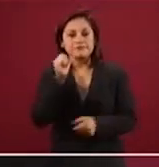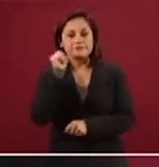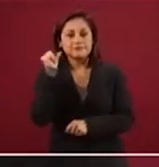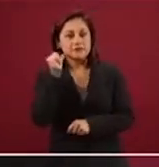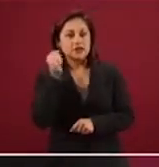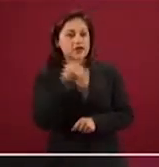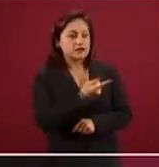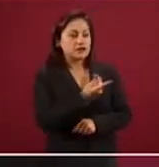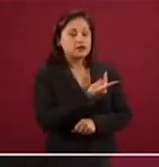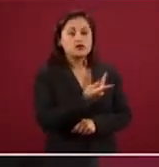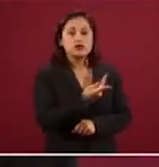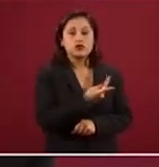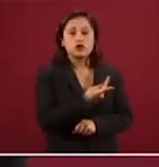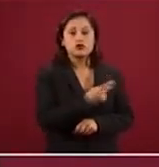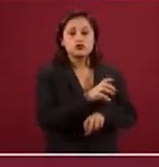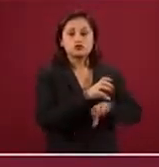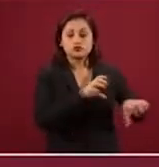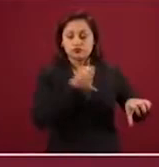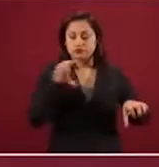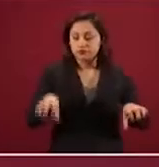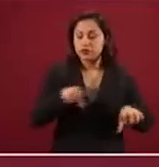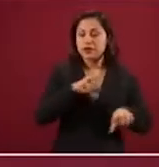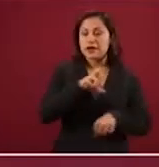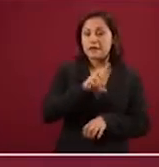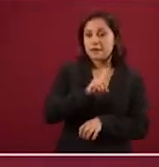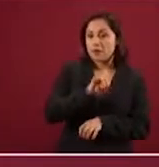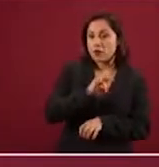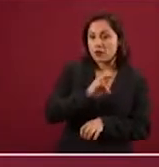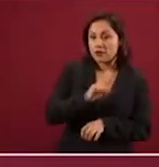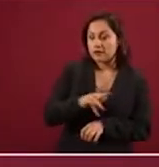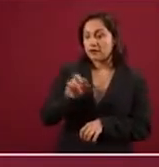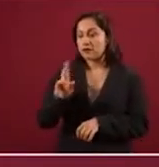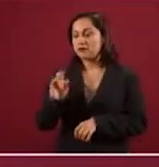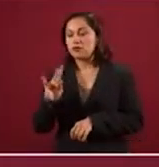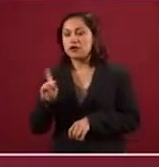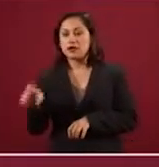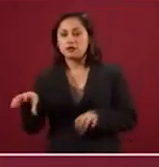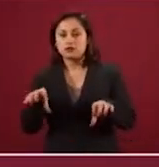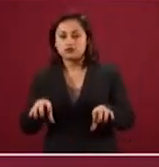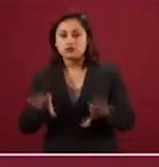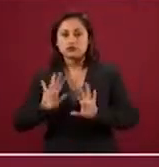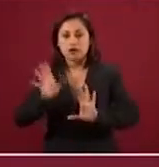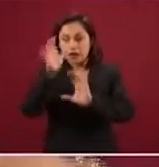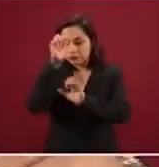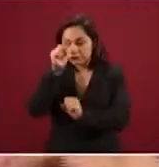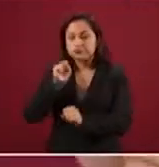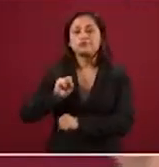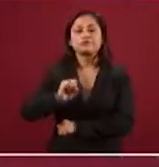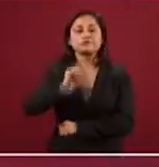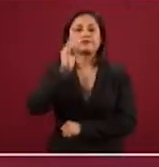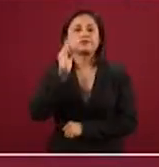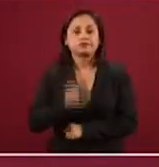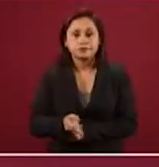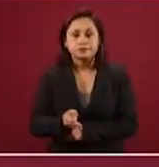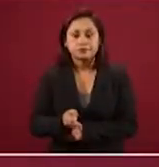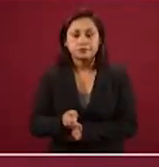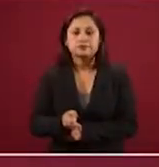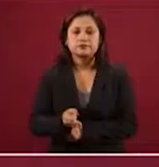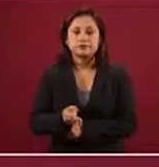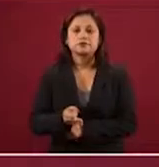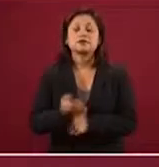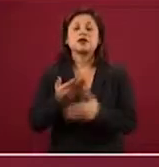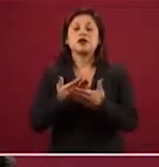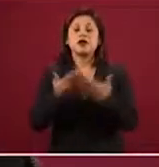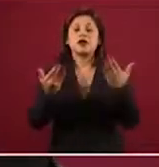Demócrata como el Partido Republicano, lo cual nos hace, desde nuestro punto de vista, y aunque todavía falta que el Senado lo va a ver en